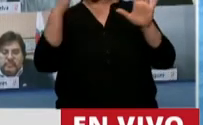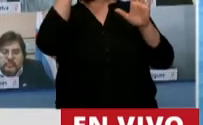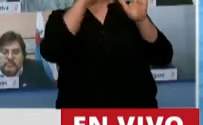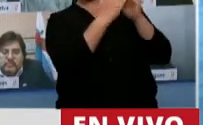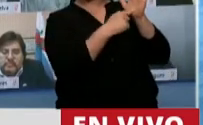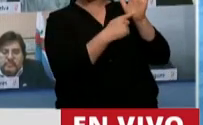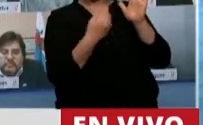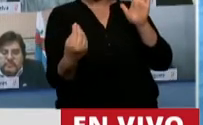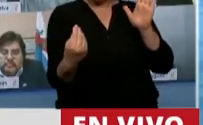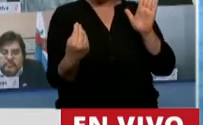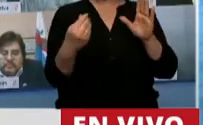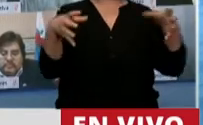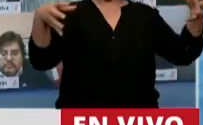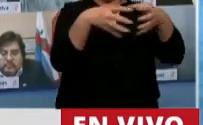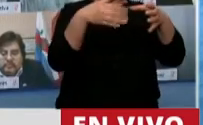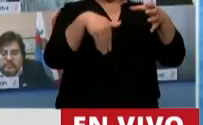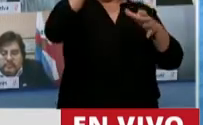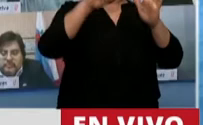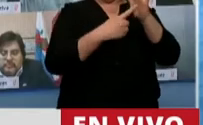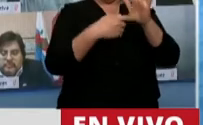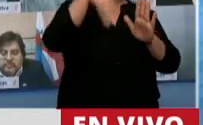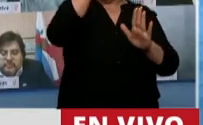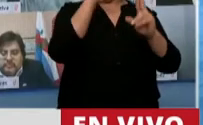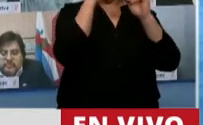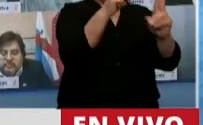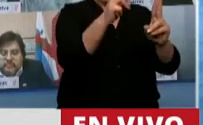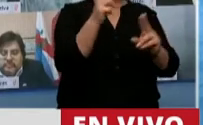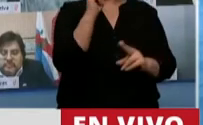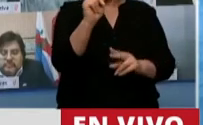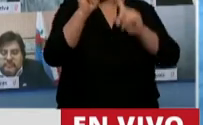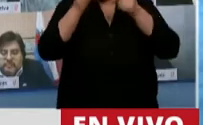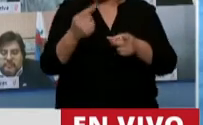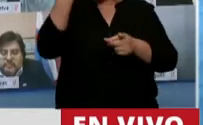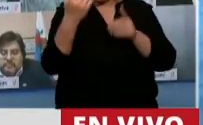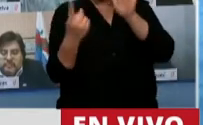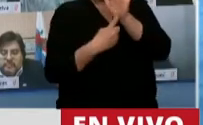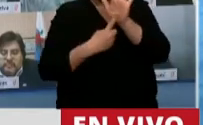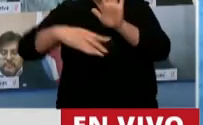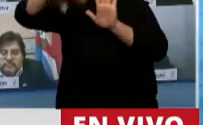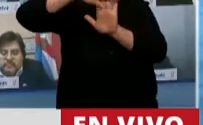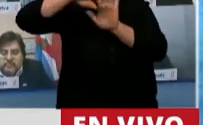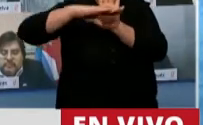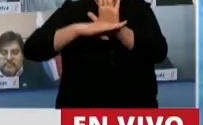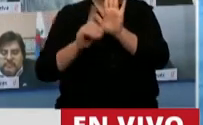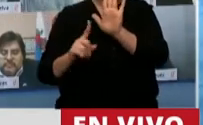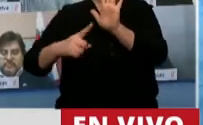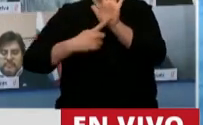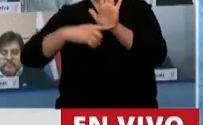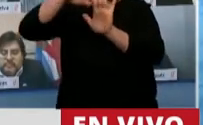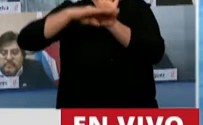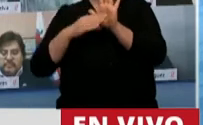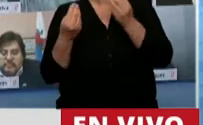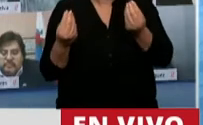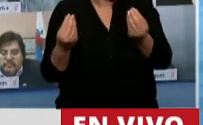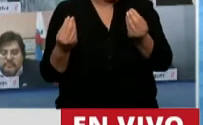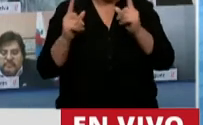principio de la mayoría, también tenemos reglas. Y esas reglas no son ni más ni menos